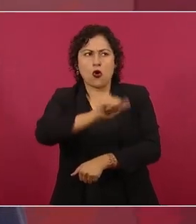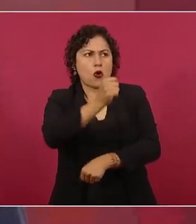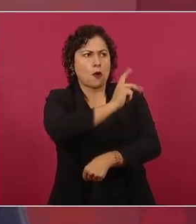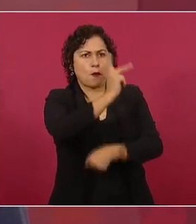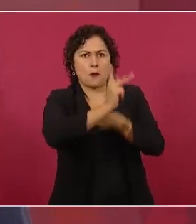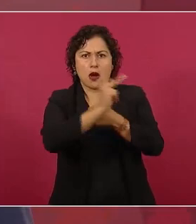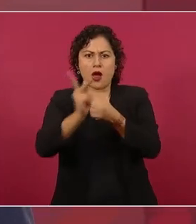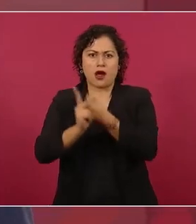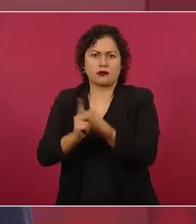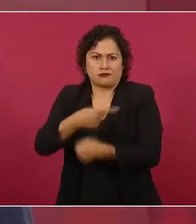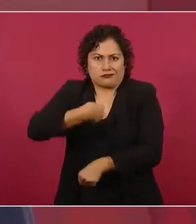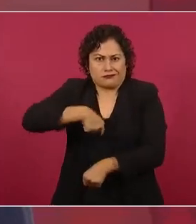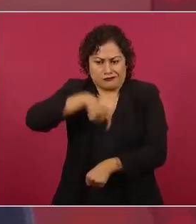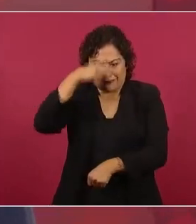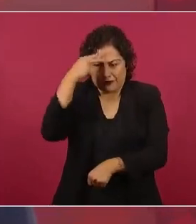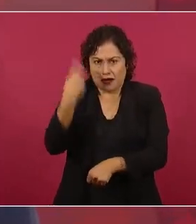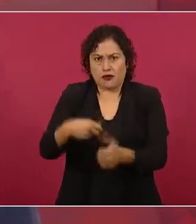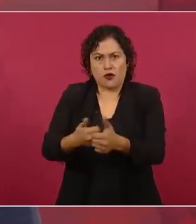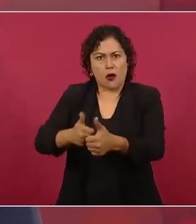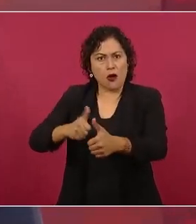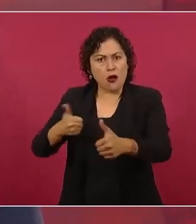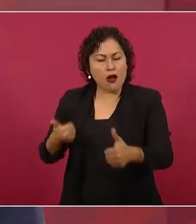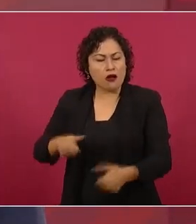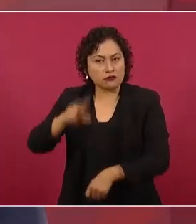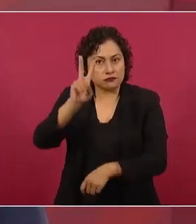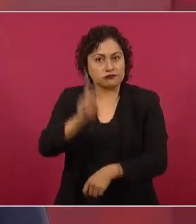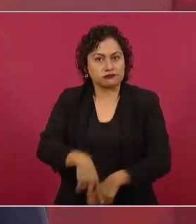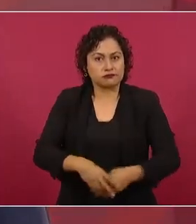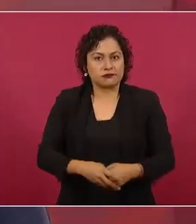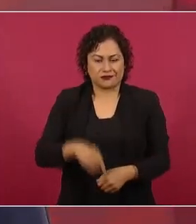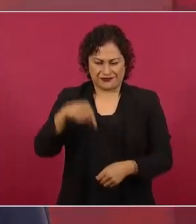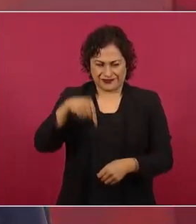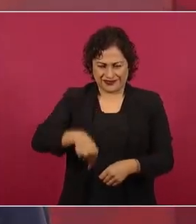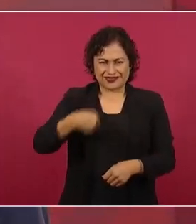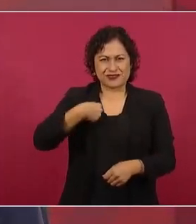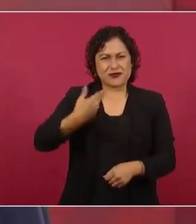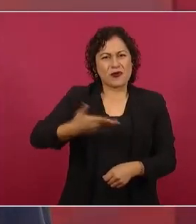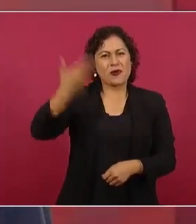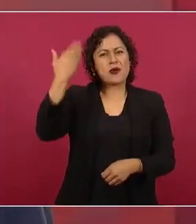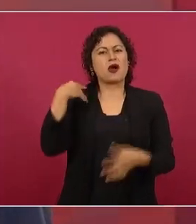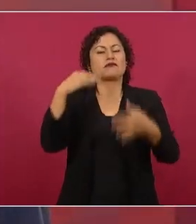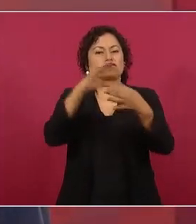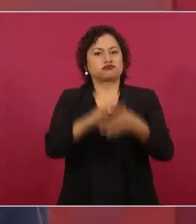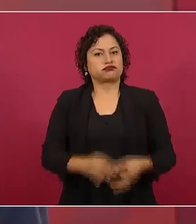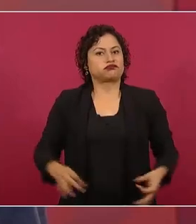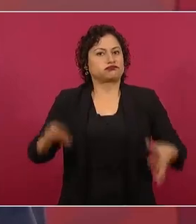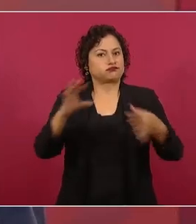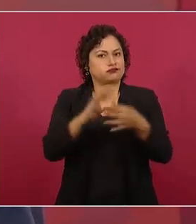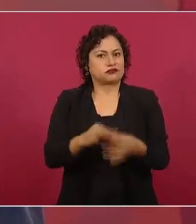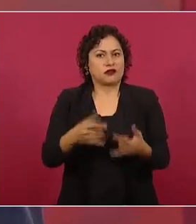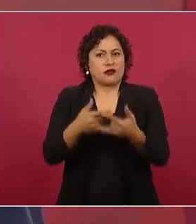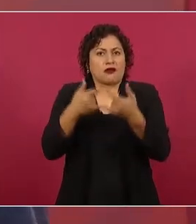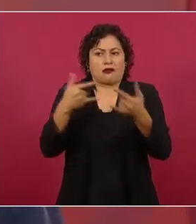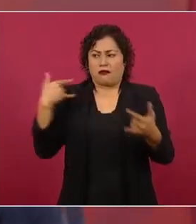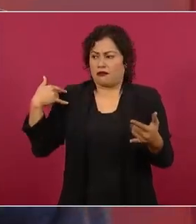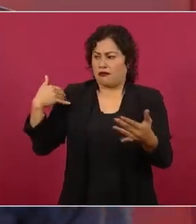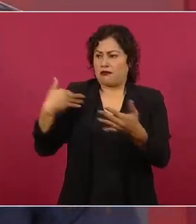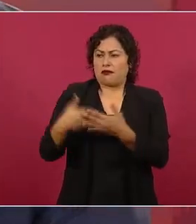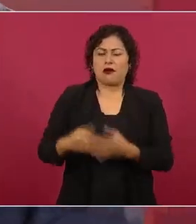Ya aquí hemos hablado mucho de las historias de imposiciones, de fraudes. No creo